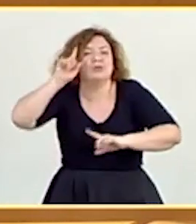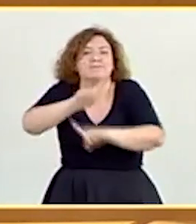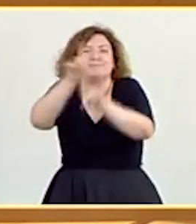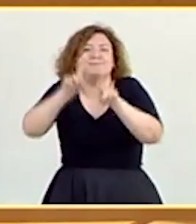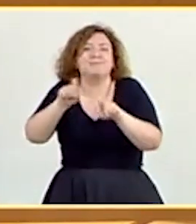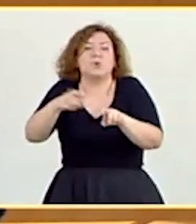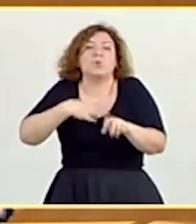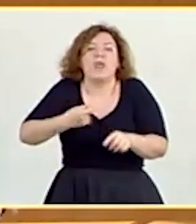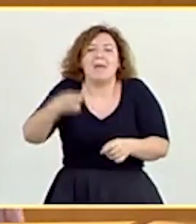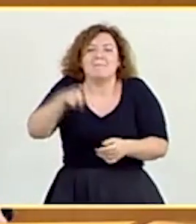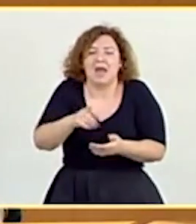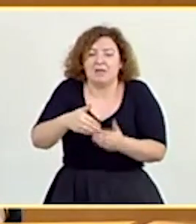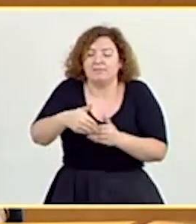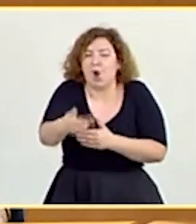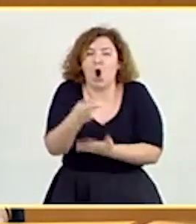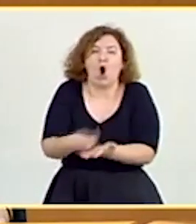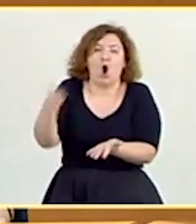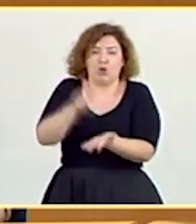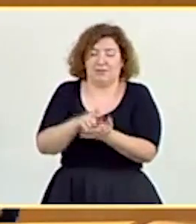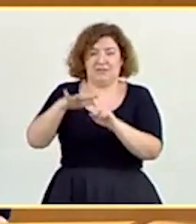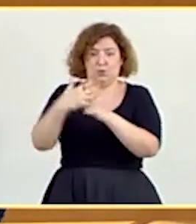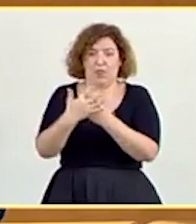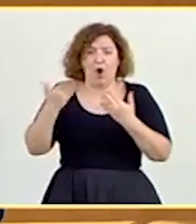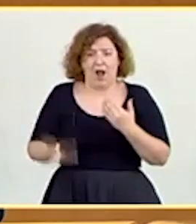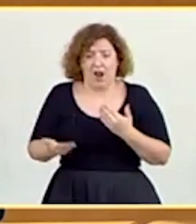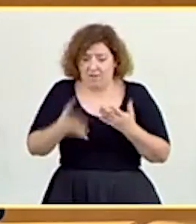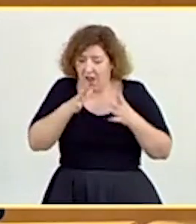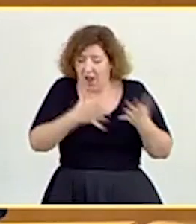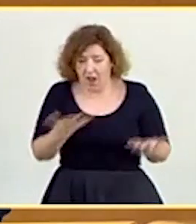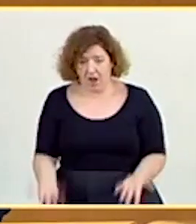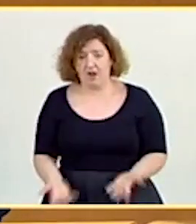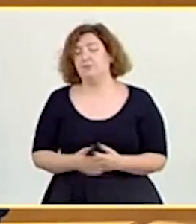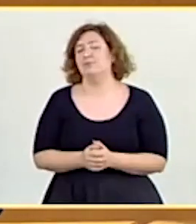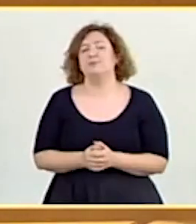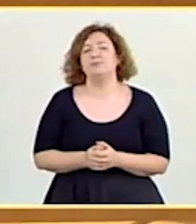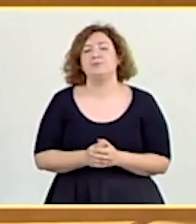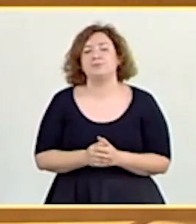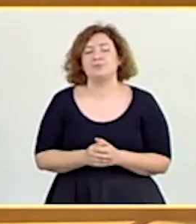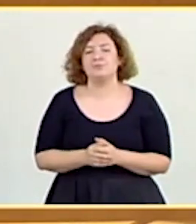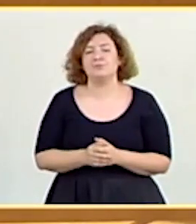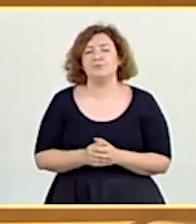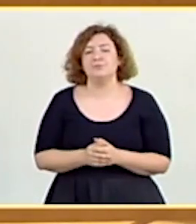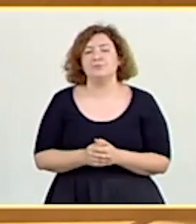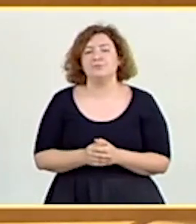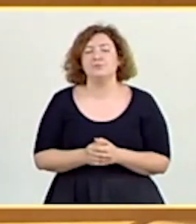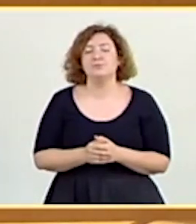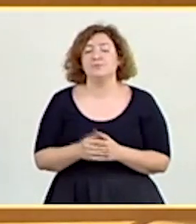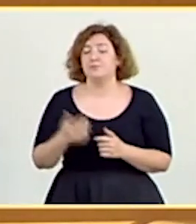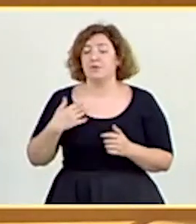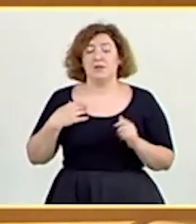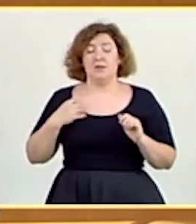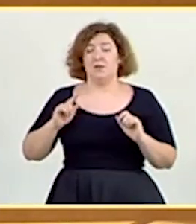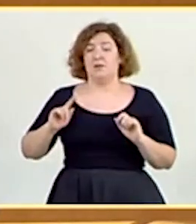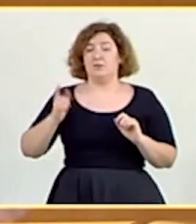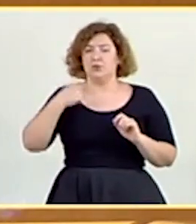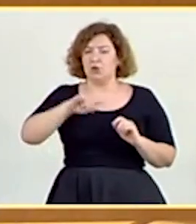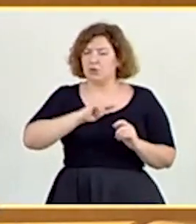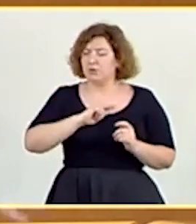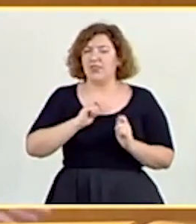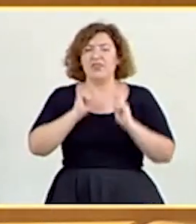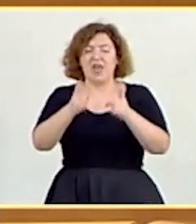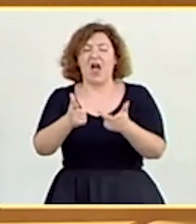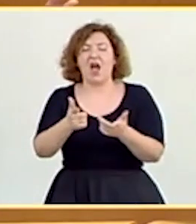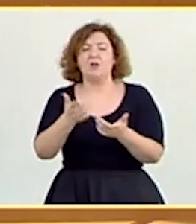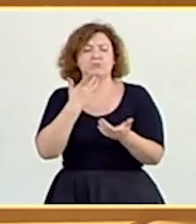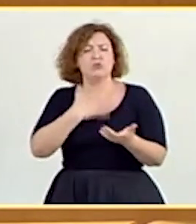que en unos meses volvamos a tener esta situación tan grave que hemos vivido en las últimas semanas. Mire, nosotros desde el primer momento le tendimos la mano al